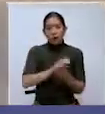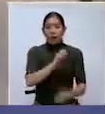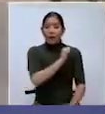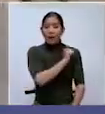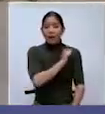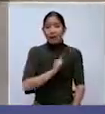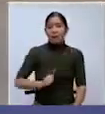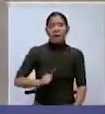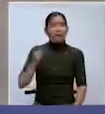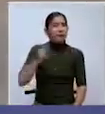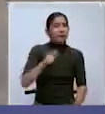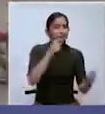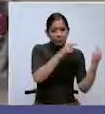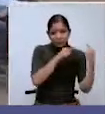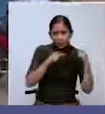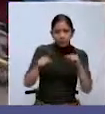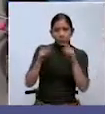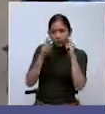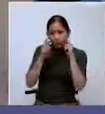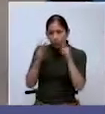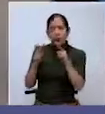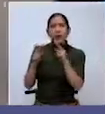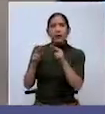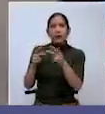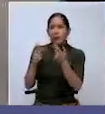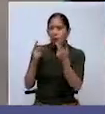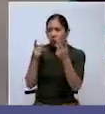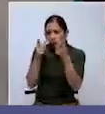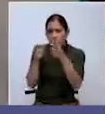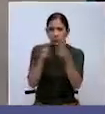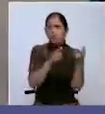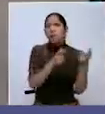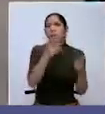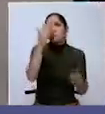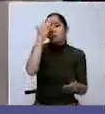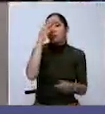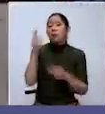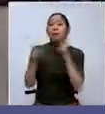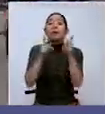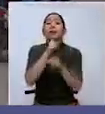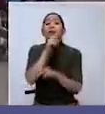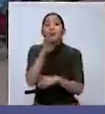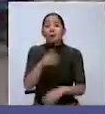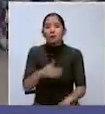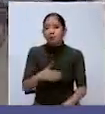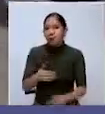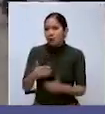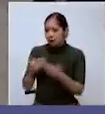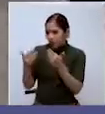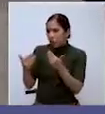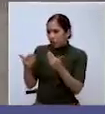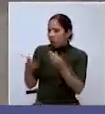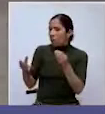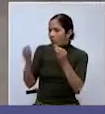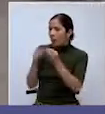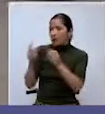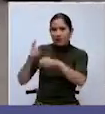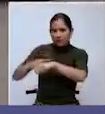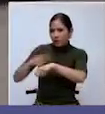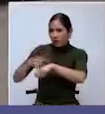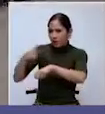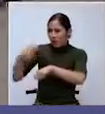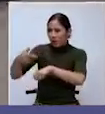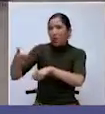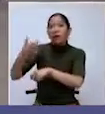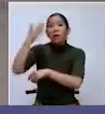ver, ¿no? Por la seguridad de las personas. Y más aún, En estos tiempos, ¿por qué la